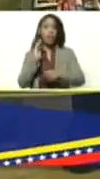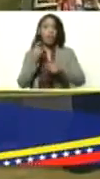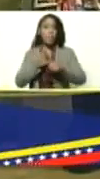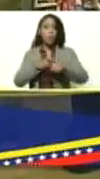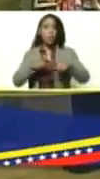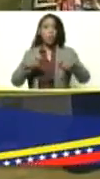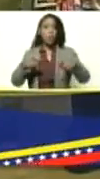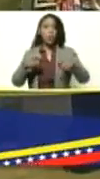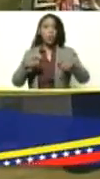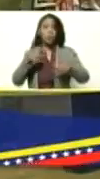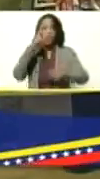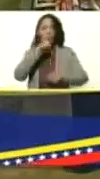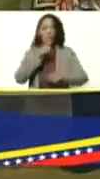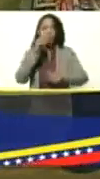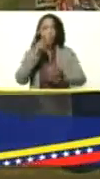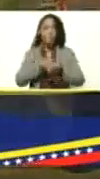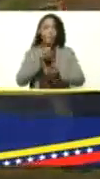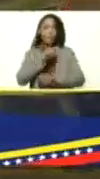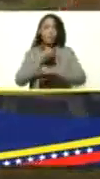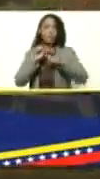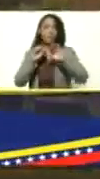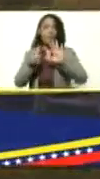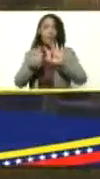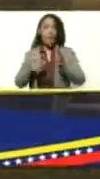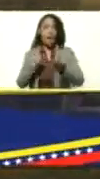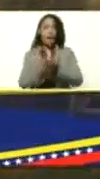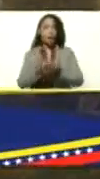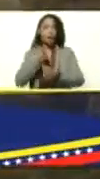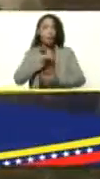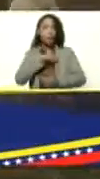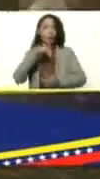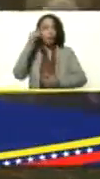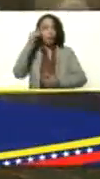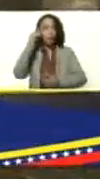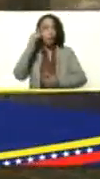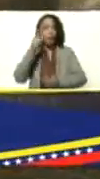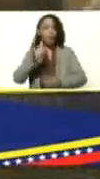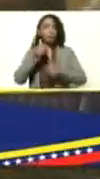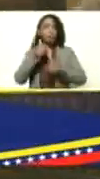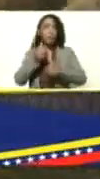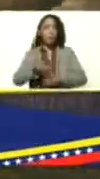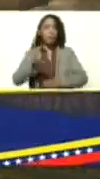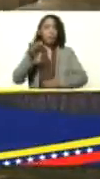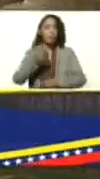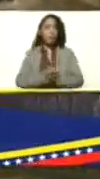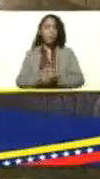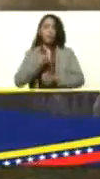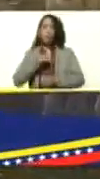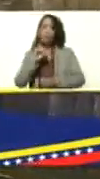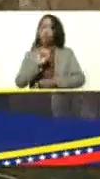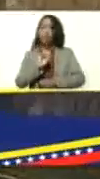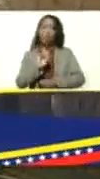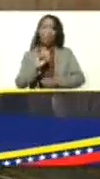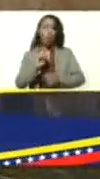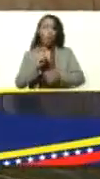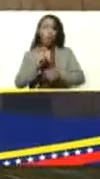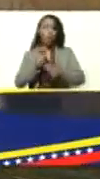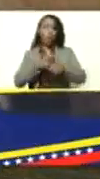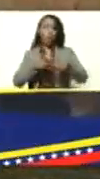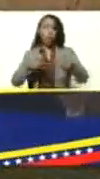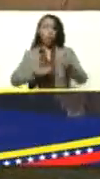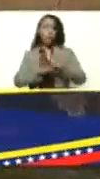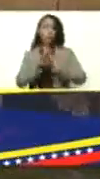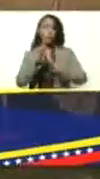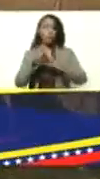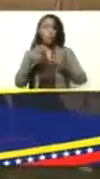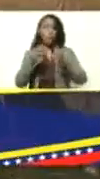desde el año 2016 hasta nuestro día de manera bien importante. No solo crecimiento en cantidad de